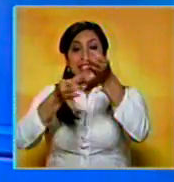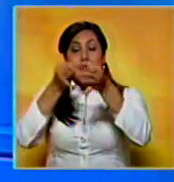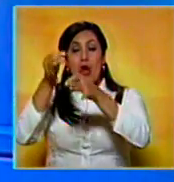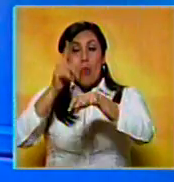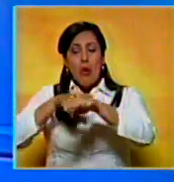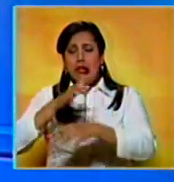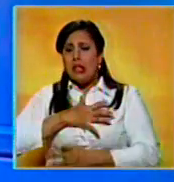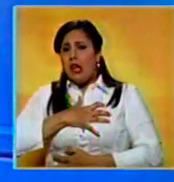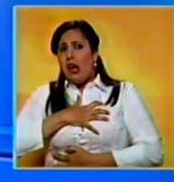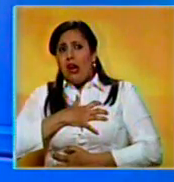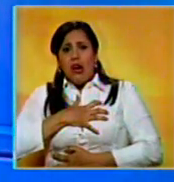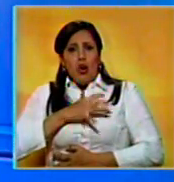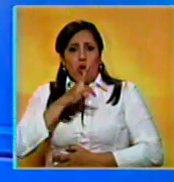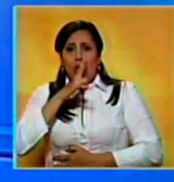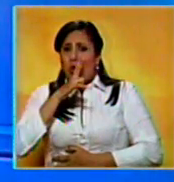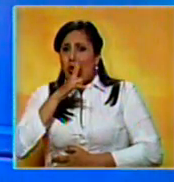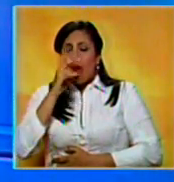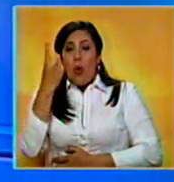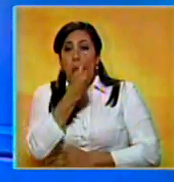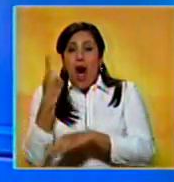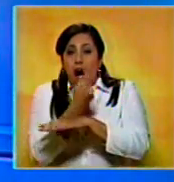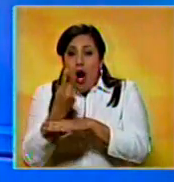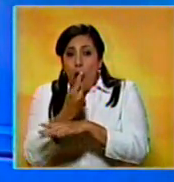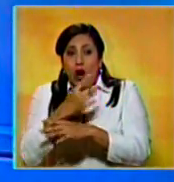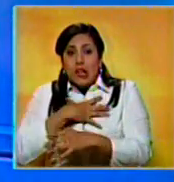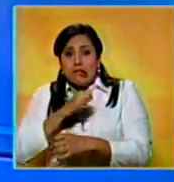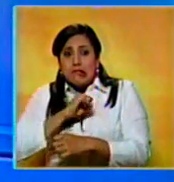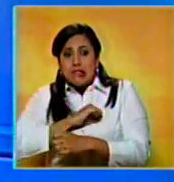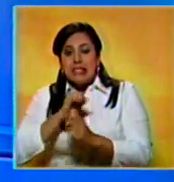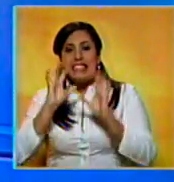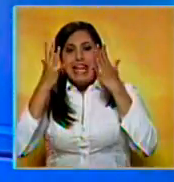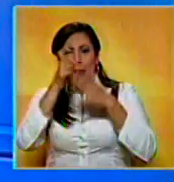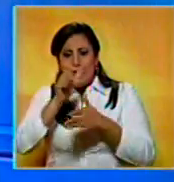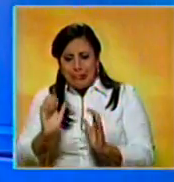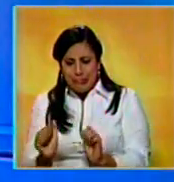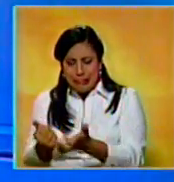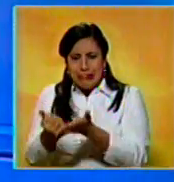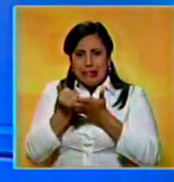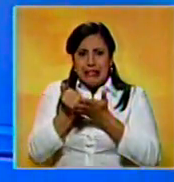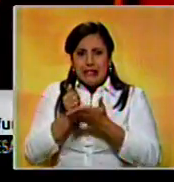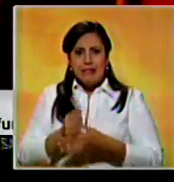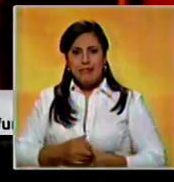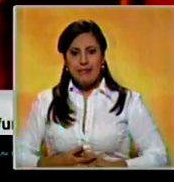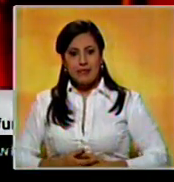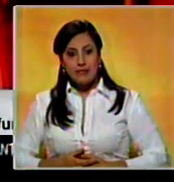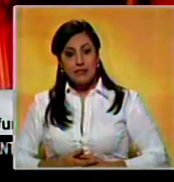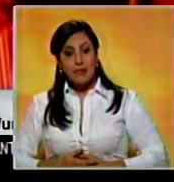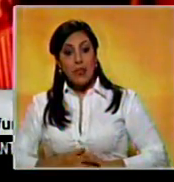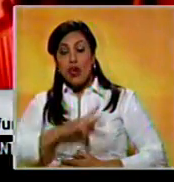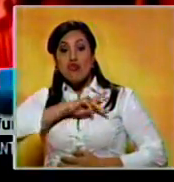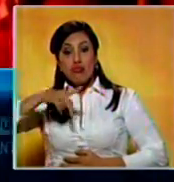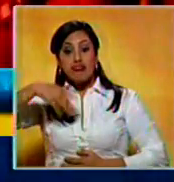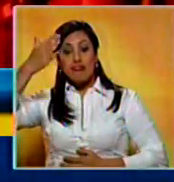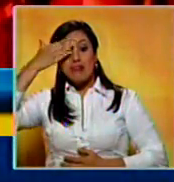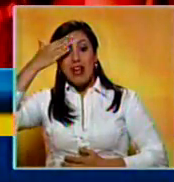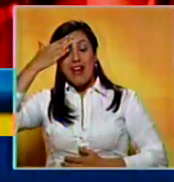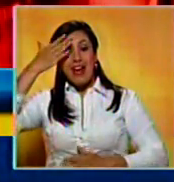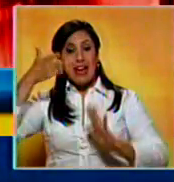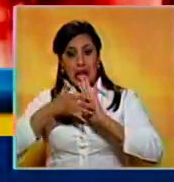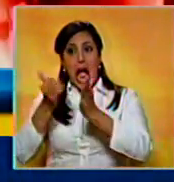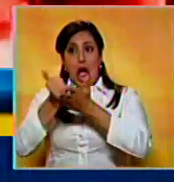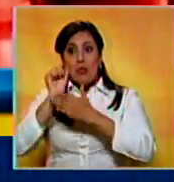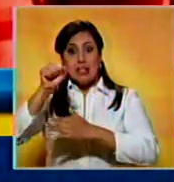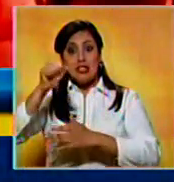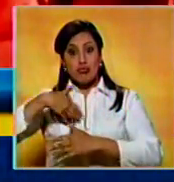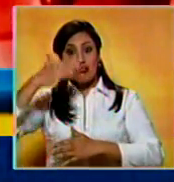momentos de terror que vivieron durante una hora mientras los equipos de rescate trataban de ayudarlos. Nosotros sabíamos que la ayuda estaba en